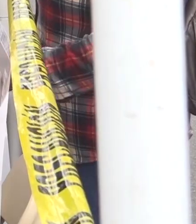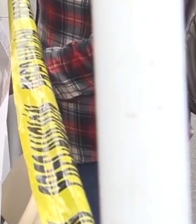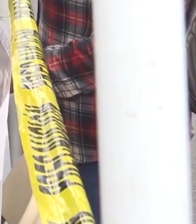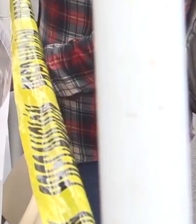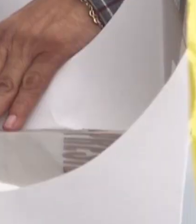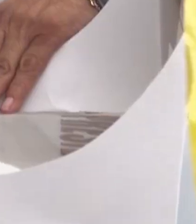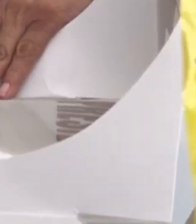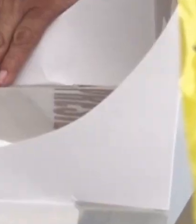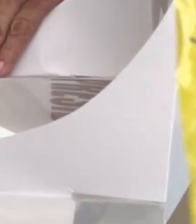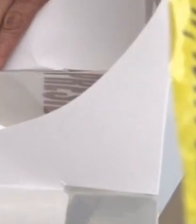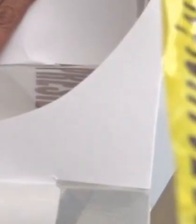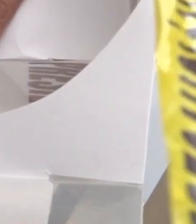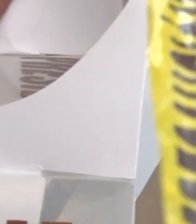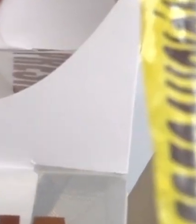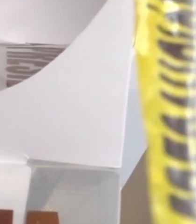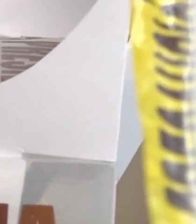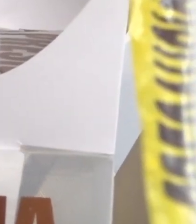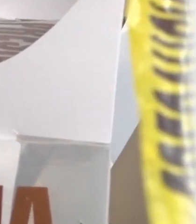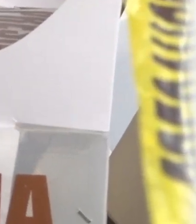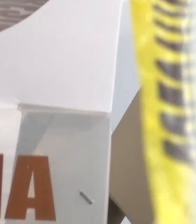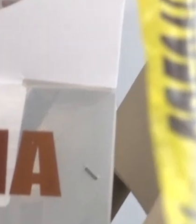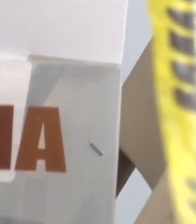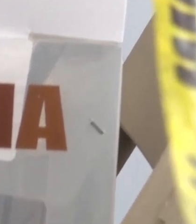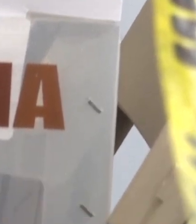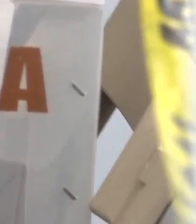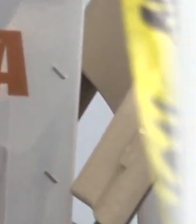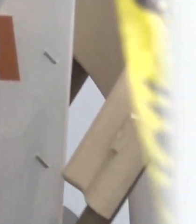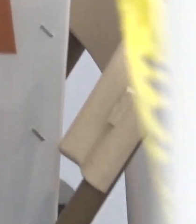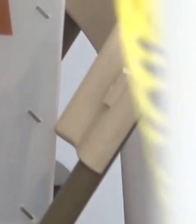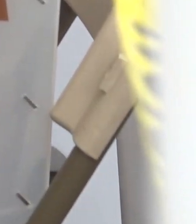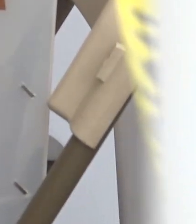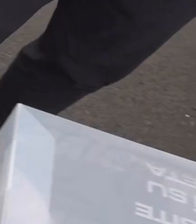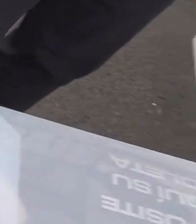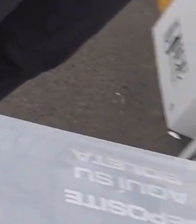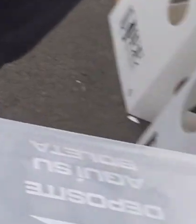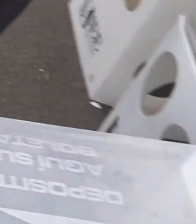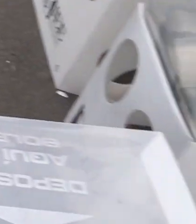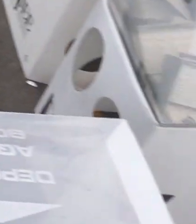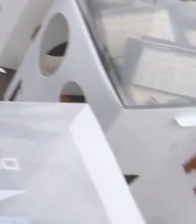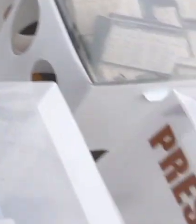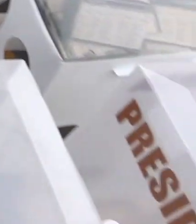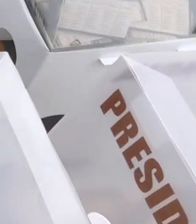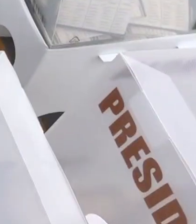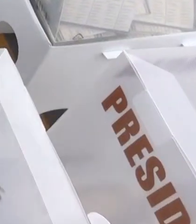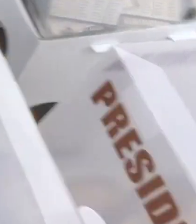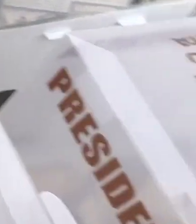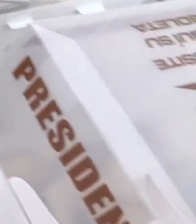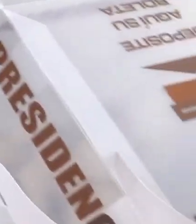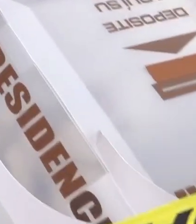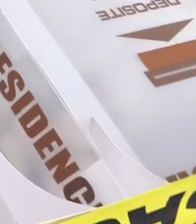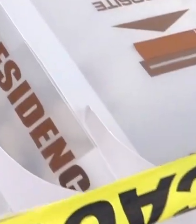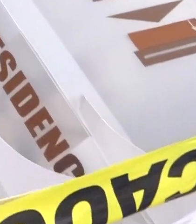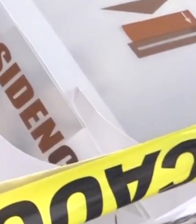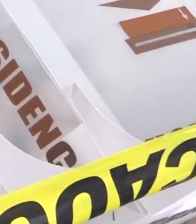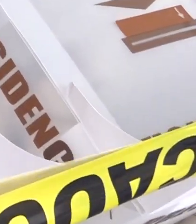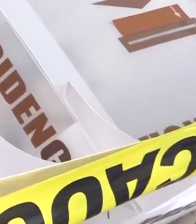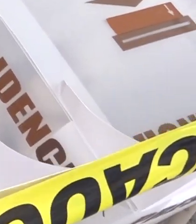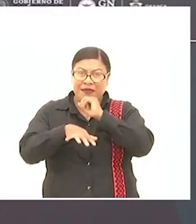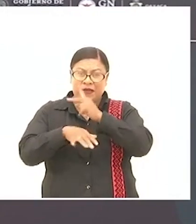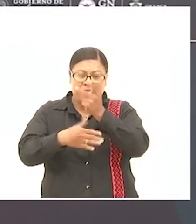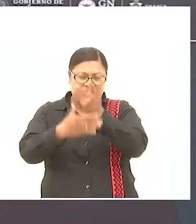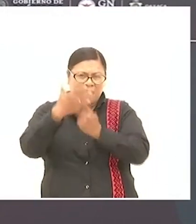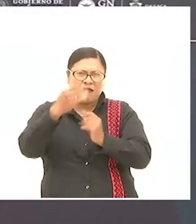intenciones de los votantes de continuar con la cuarta transformación, afirmando que él, al igual que el pueblo mexicano, confía plenamente en las